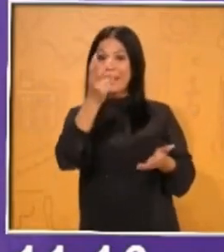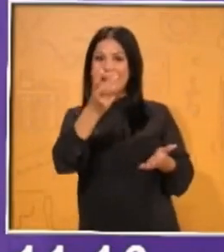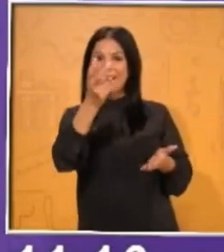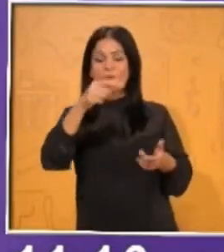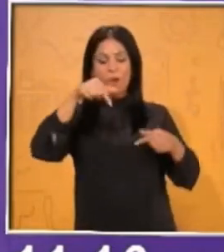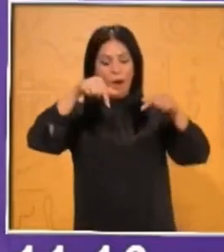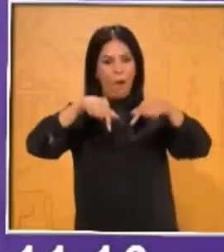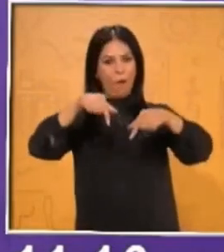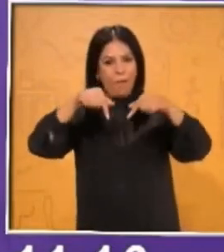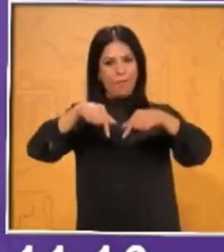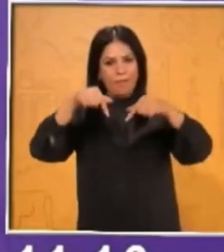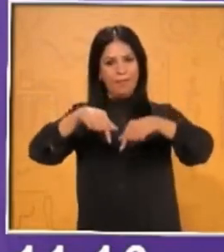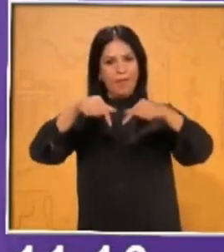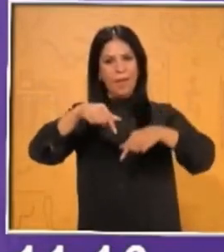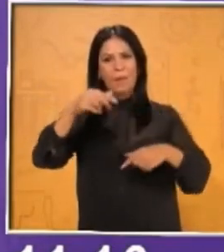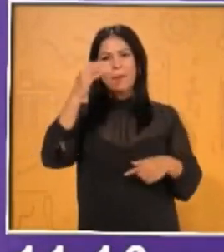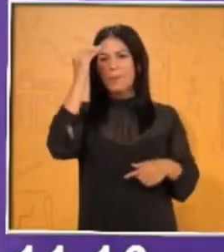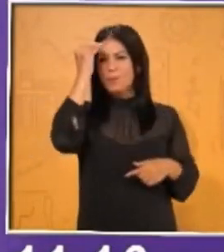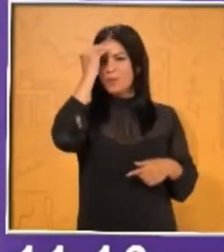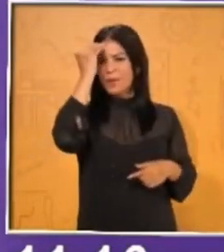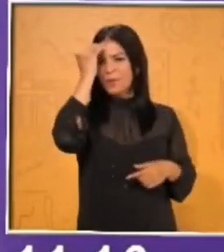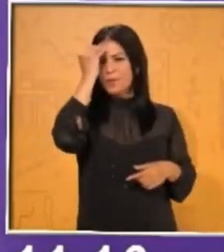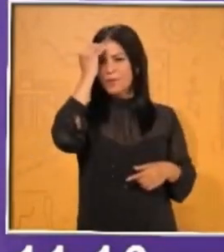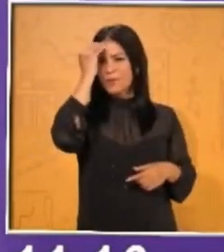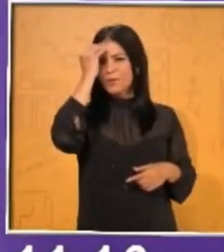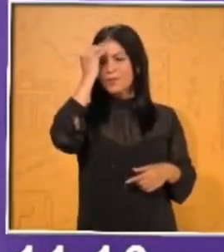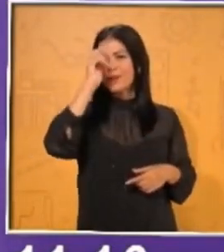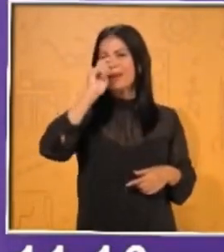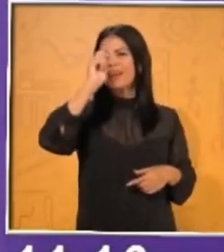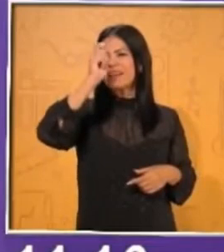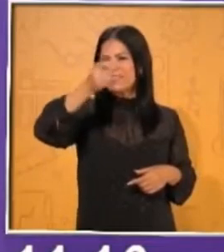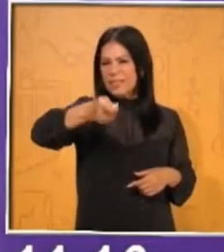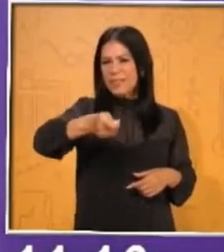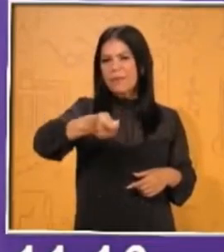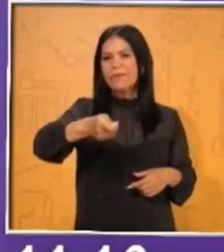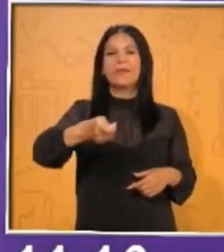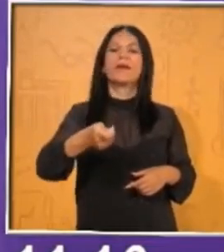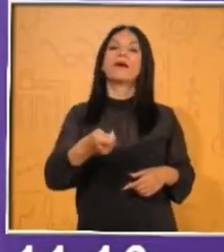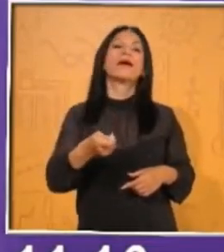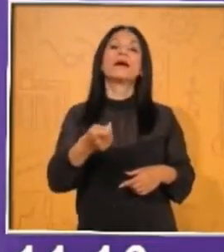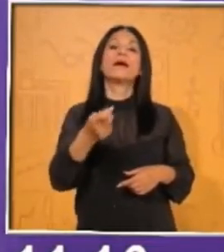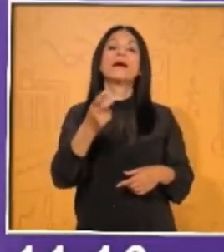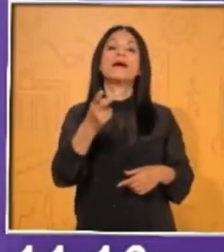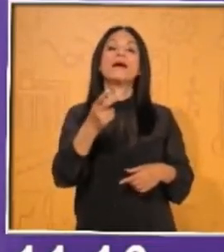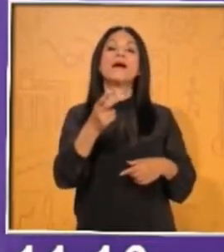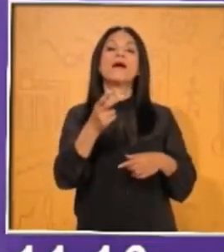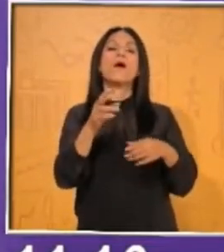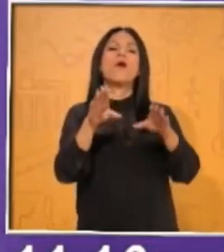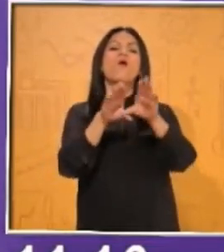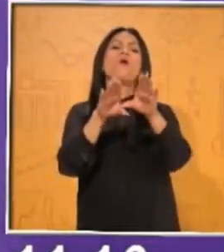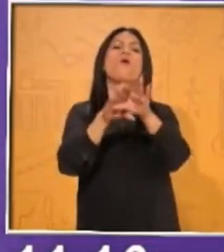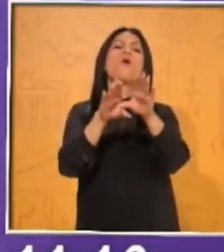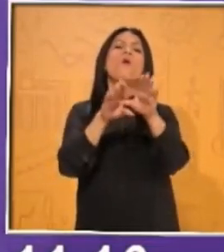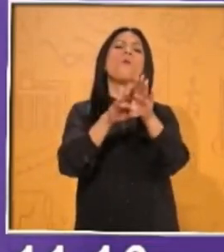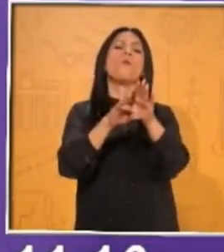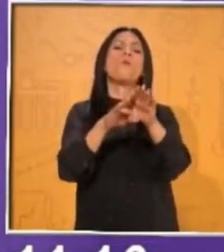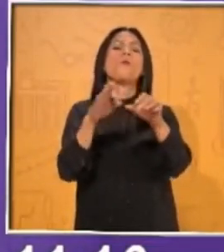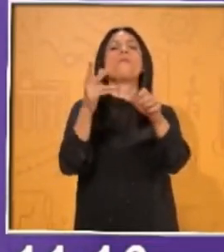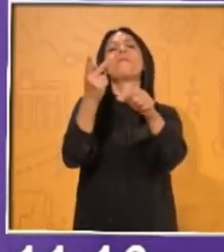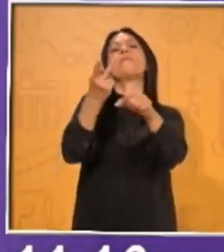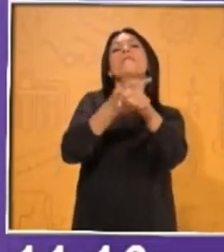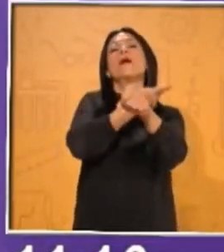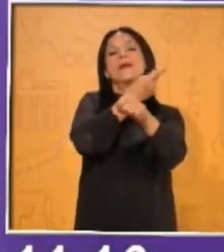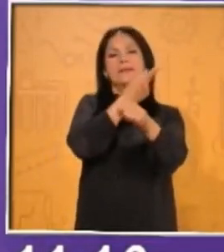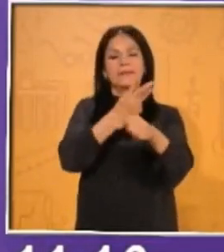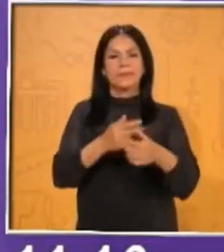esta clase lo vas a conocer, vas a identificar todo esto, lo que son las propiedades y bueno, te invitamos a que no te muevas de tu